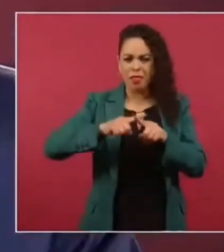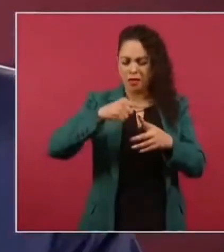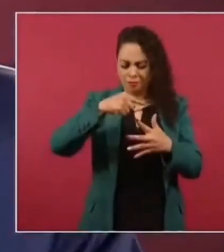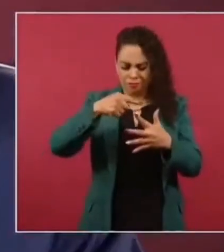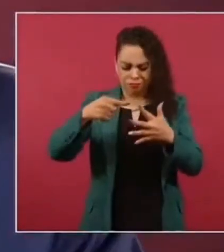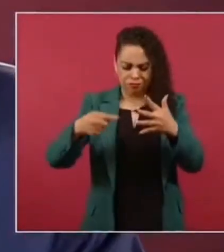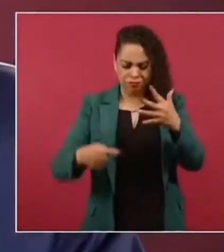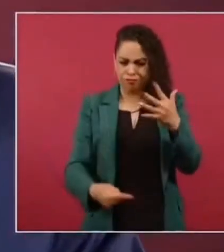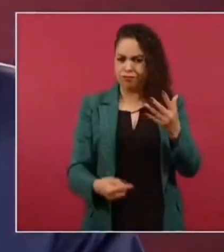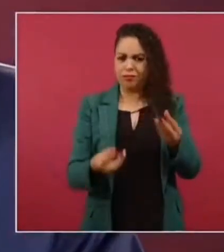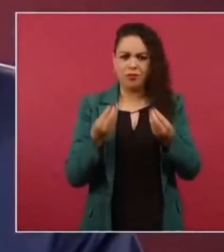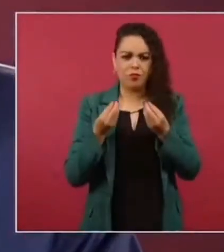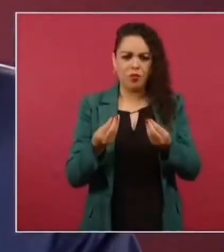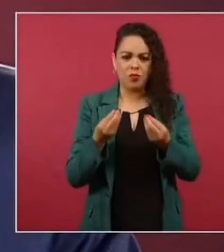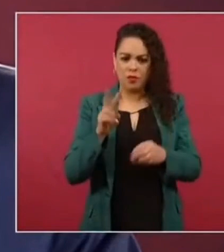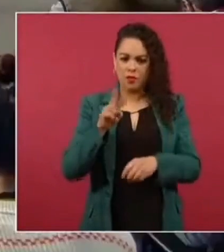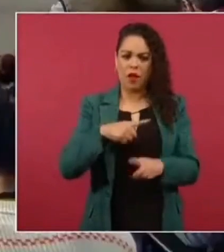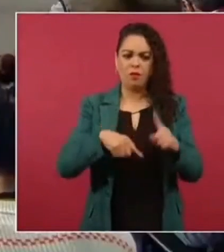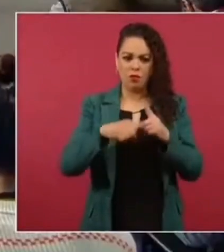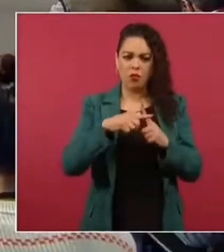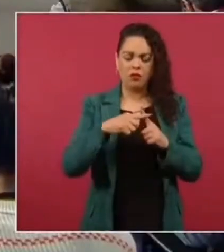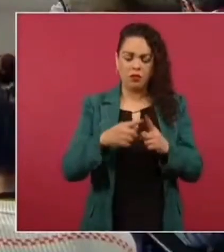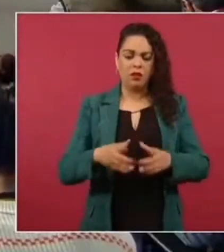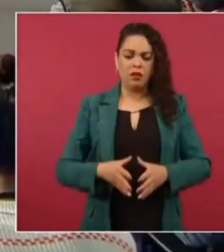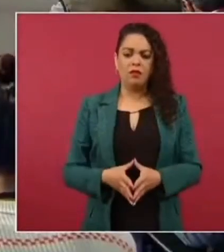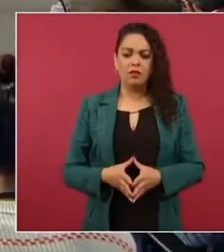es muy bueno ok